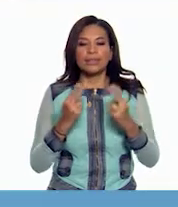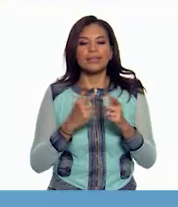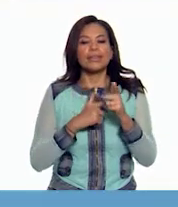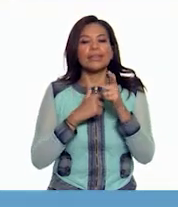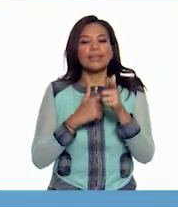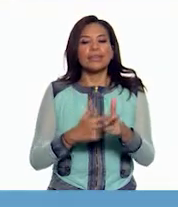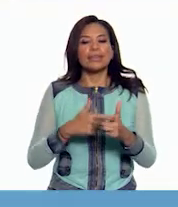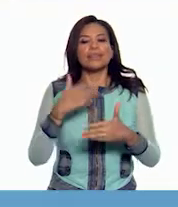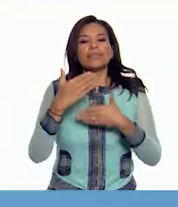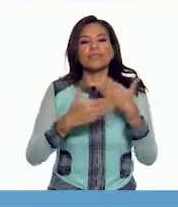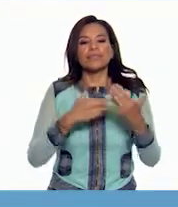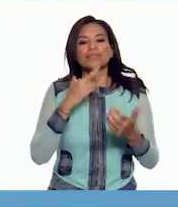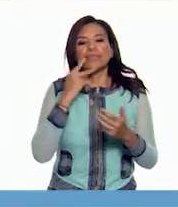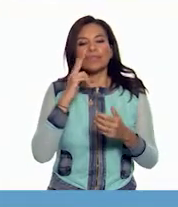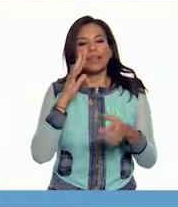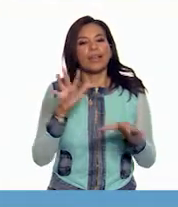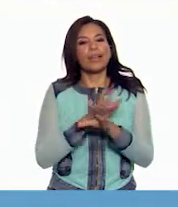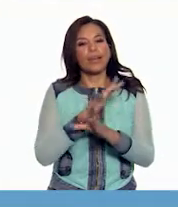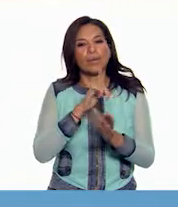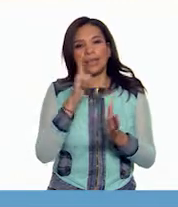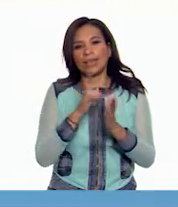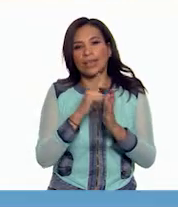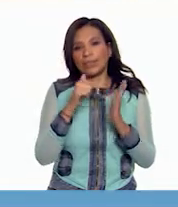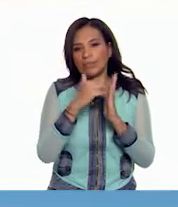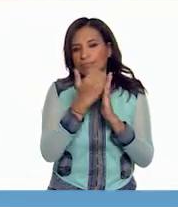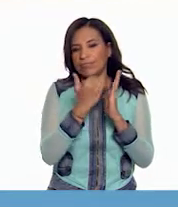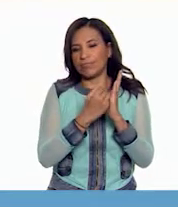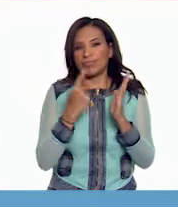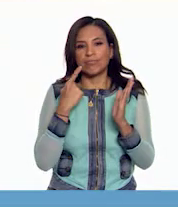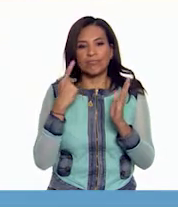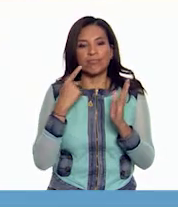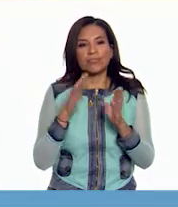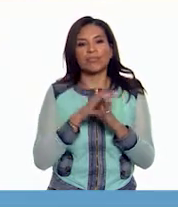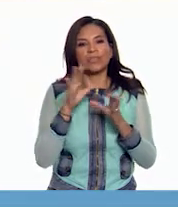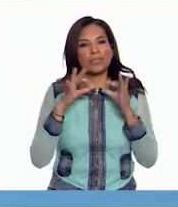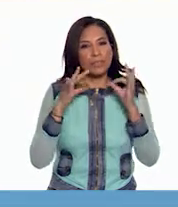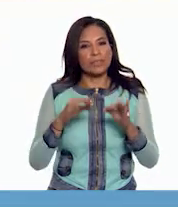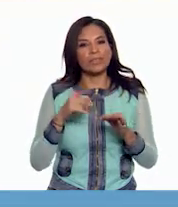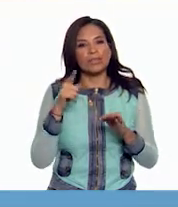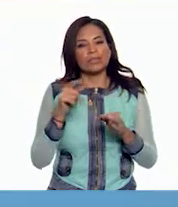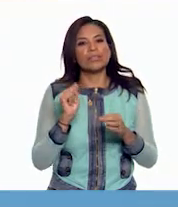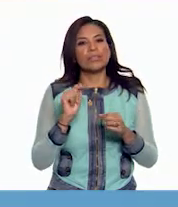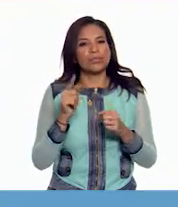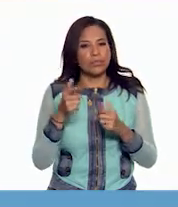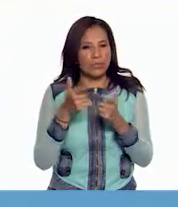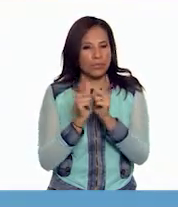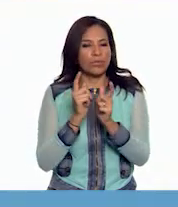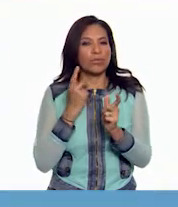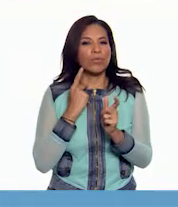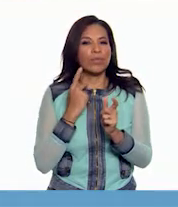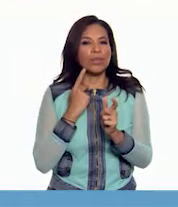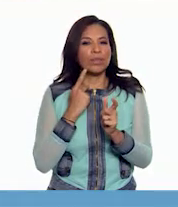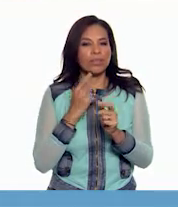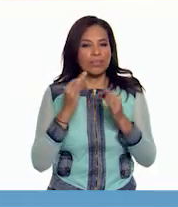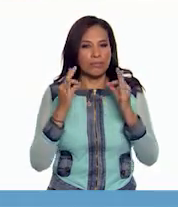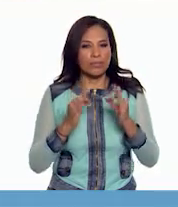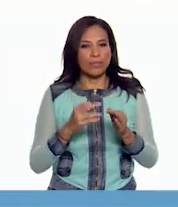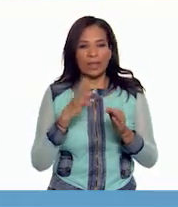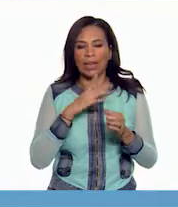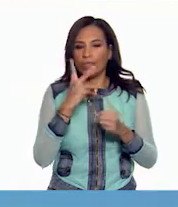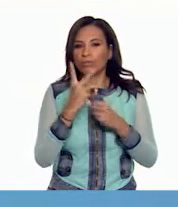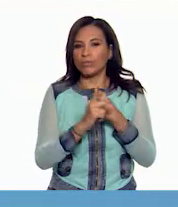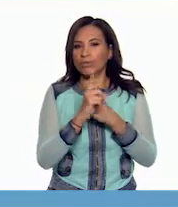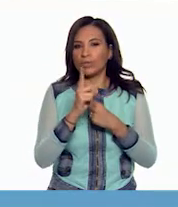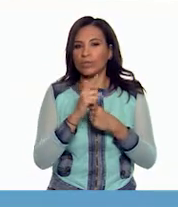seguir perfeccionando y haciendo reformas políticas. Pues la legitimidad del partido oficial sufriría dos duros golpes en esa década.